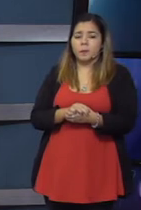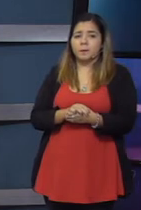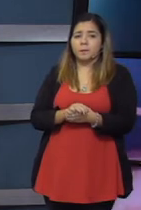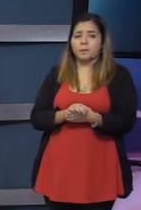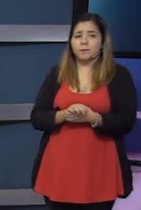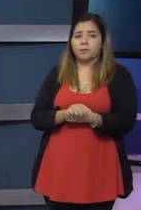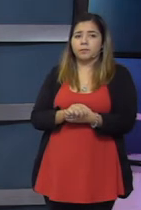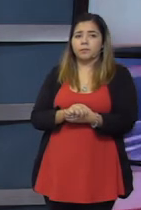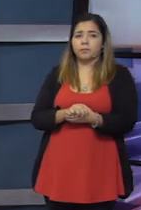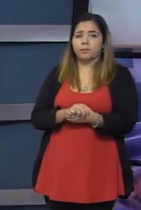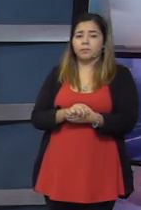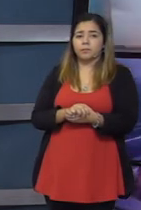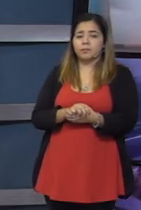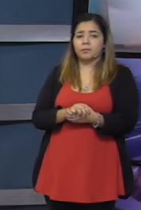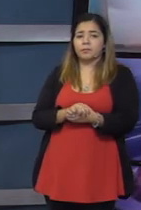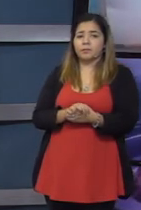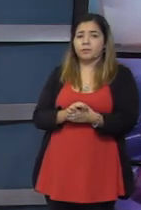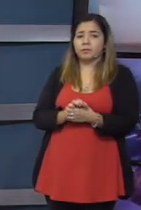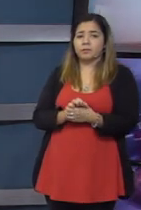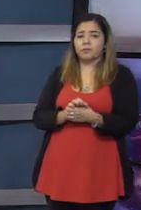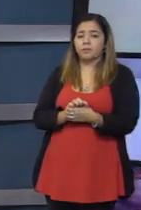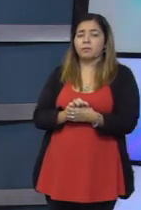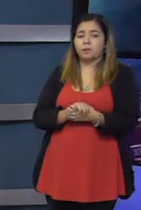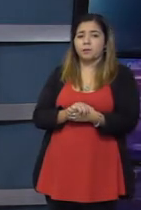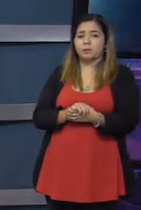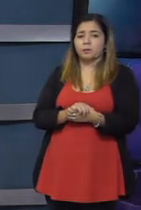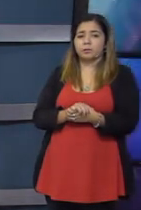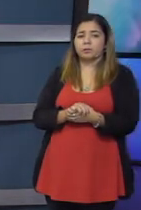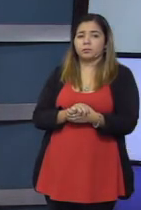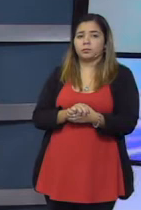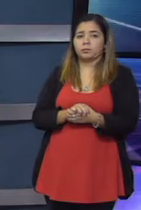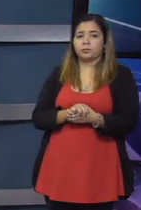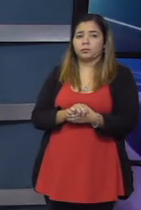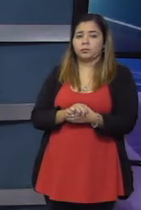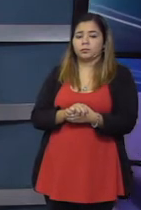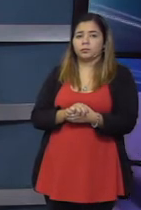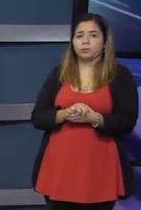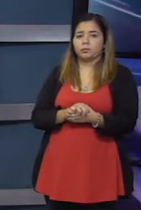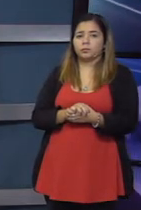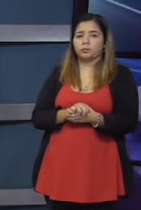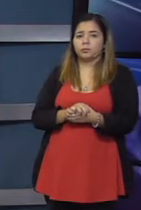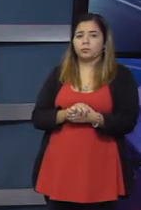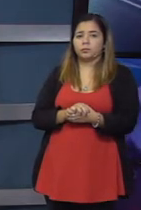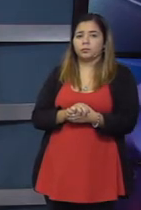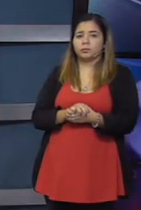no sé si lo habrán tenido con el presidente de la Cámara, pero de todas maneras,